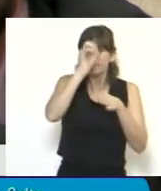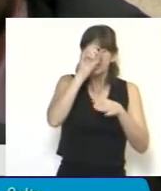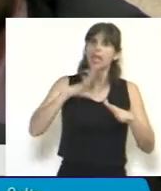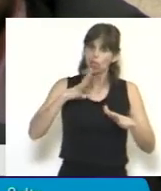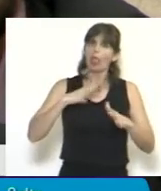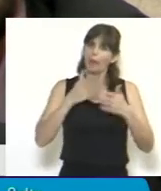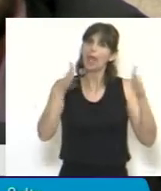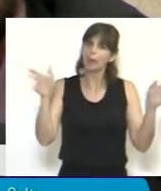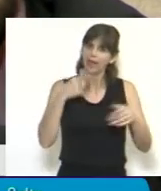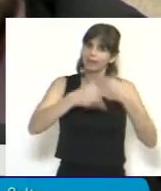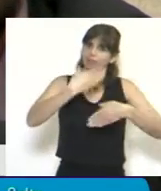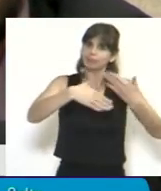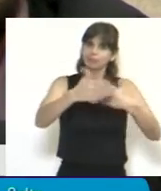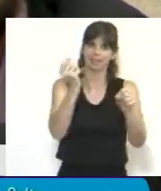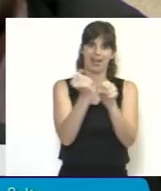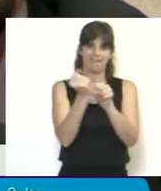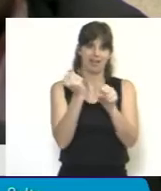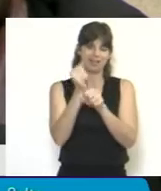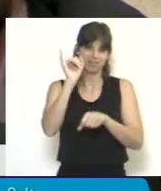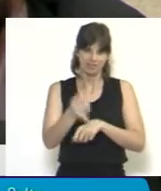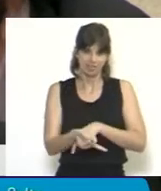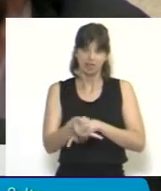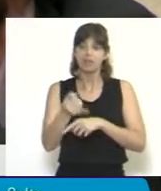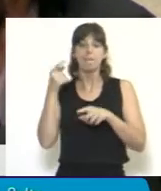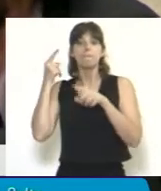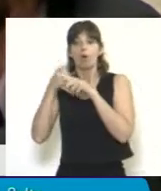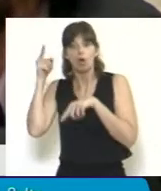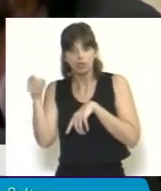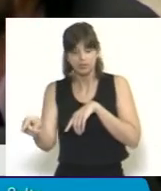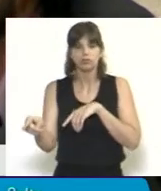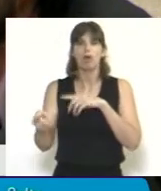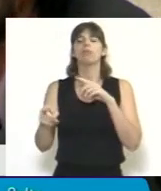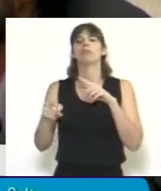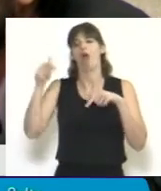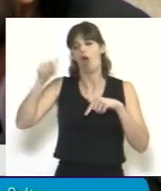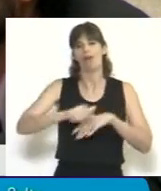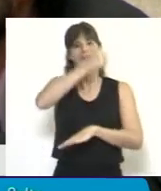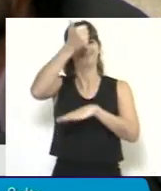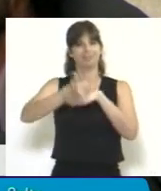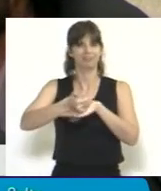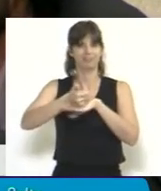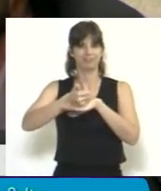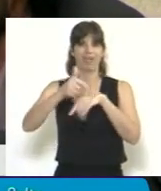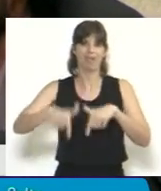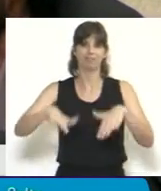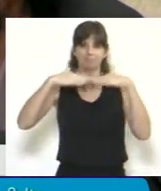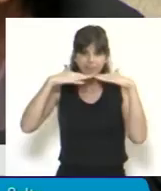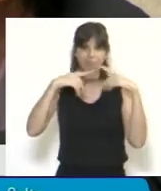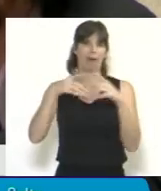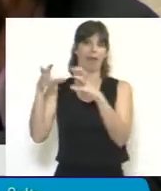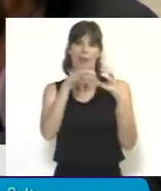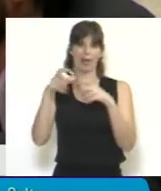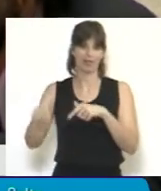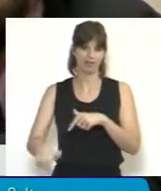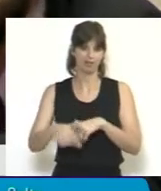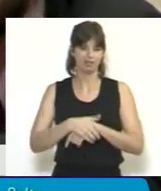pueda seguir funcionando y sobre la base de esta lucha han llegado a este lugar donde estamos hoy, señor Presidente.